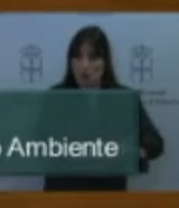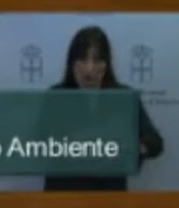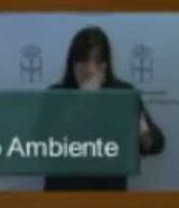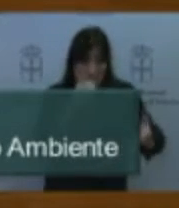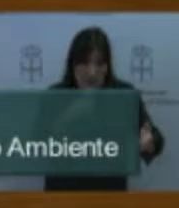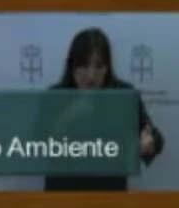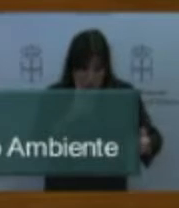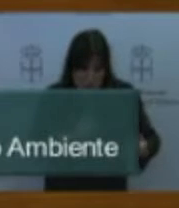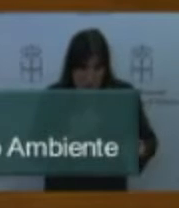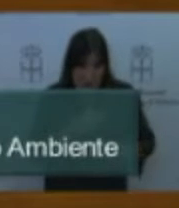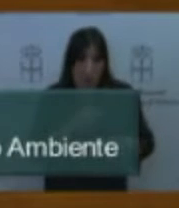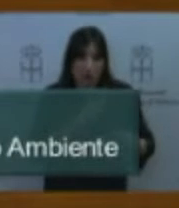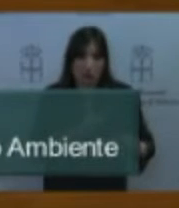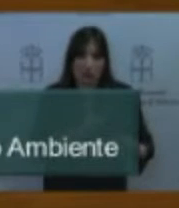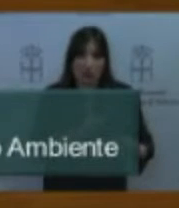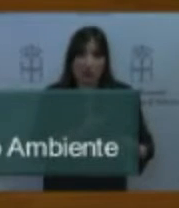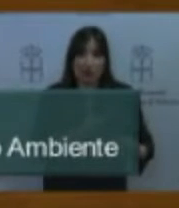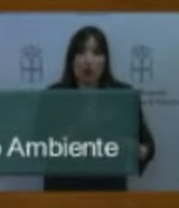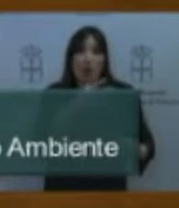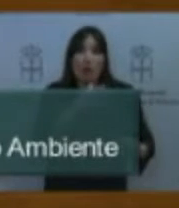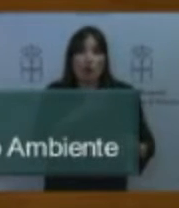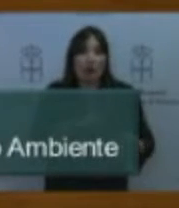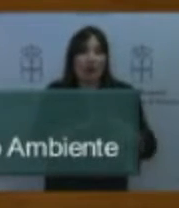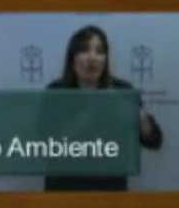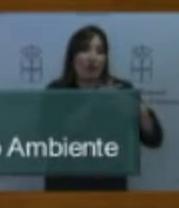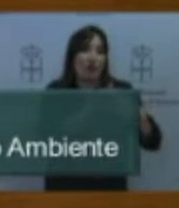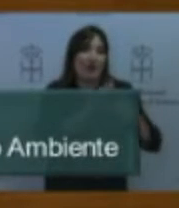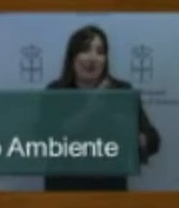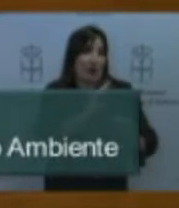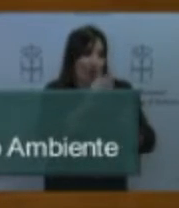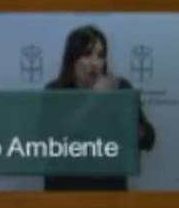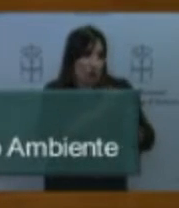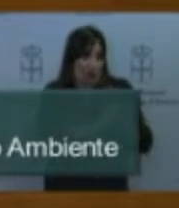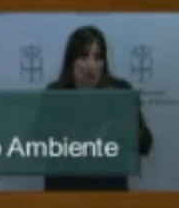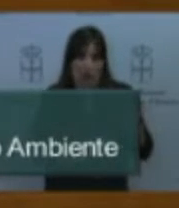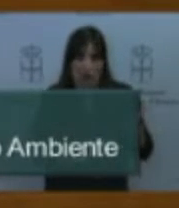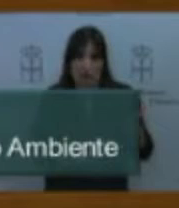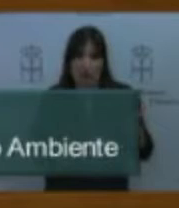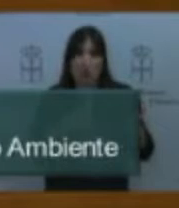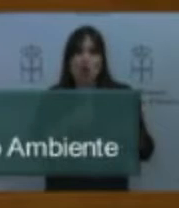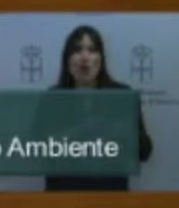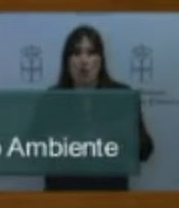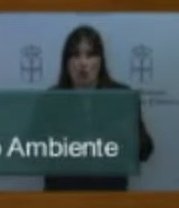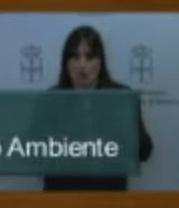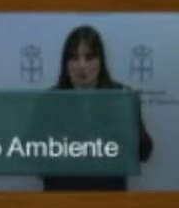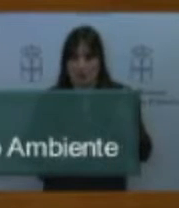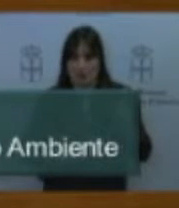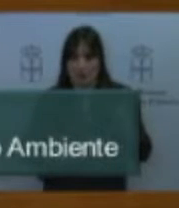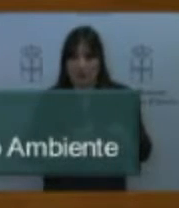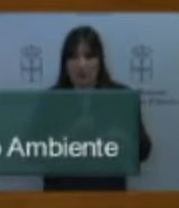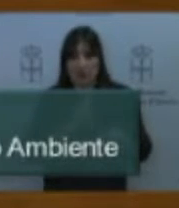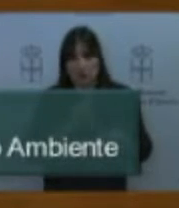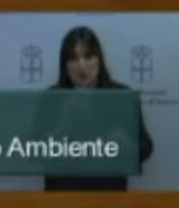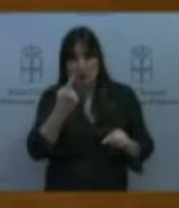naturaleza de la interpelación que usted ha hecho y se la voy a leer y después vemos quien de los dos ha estado más